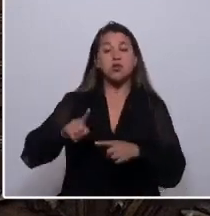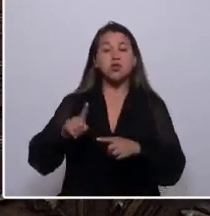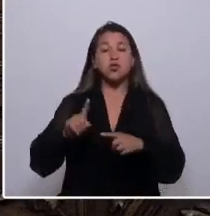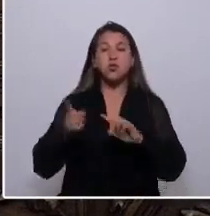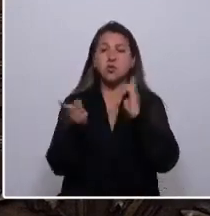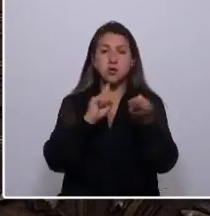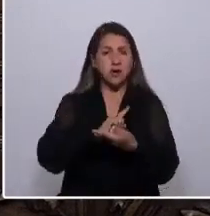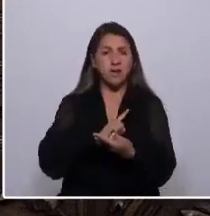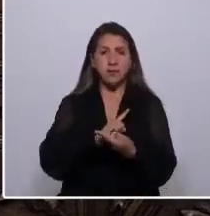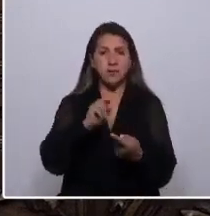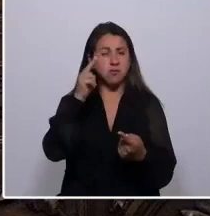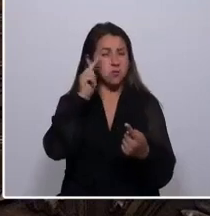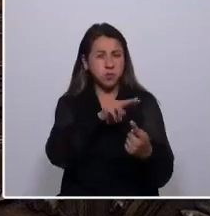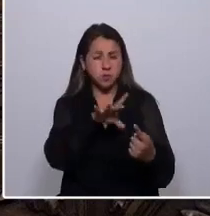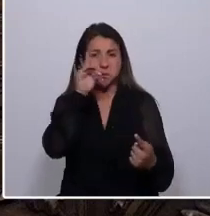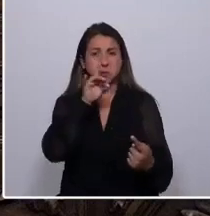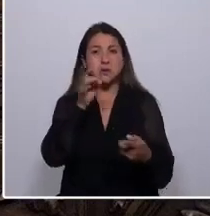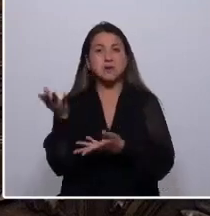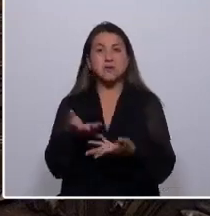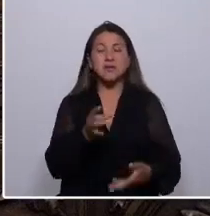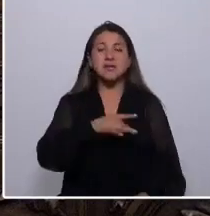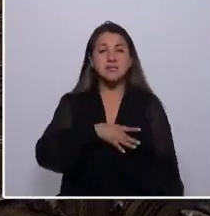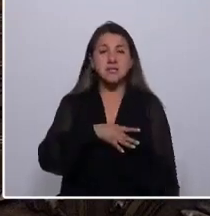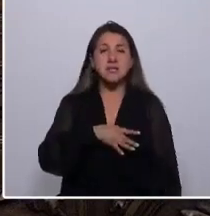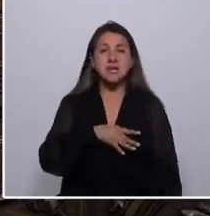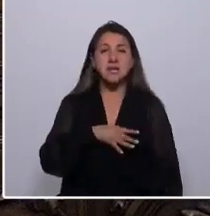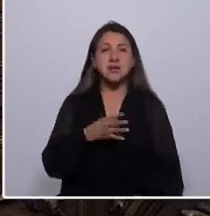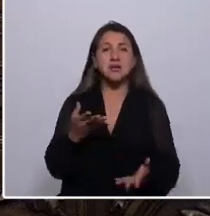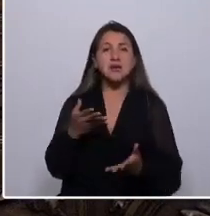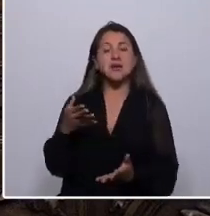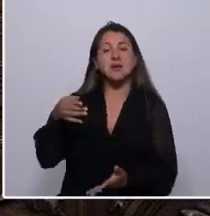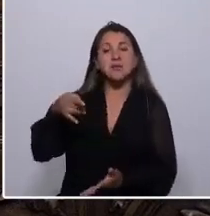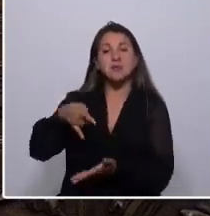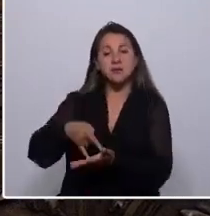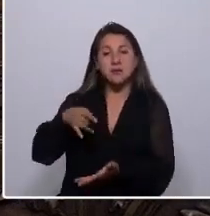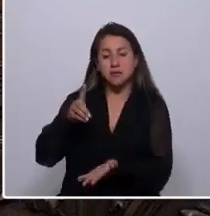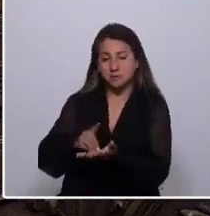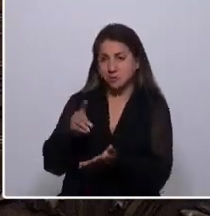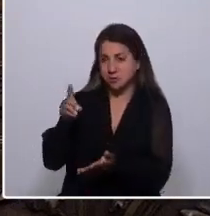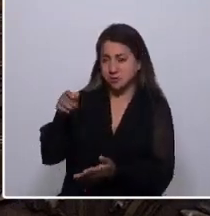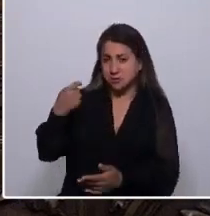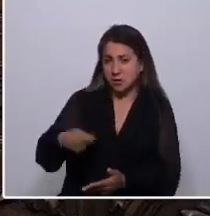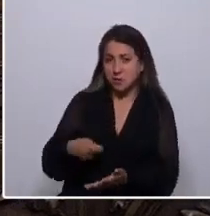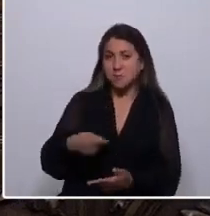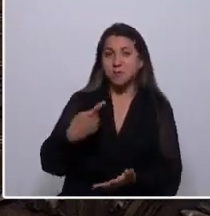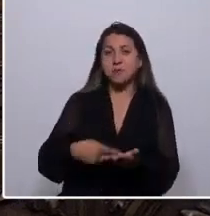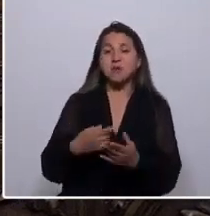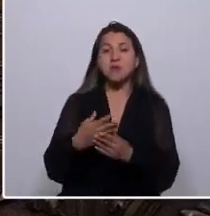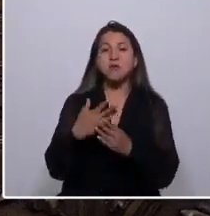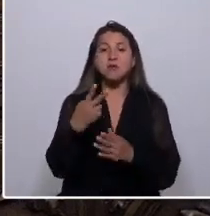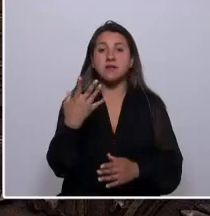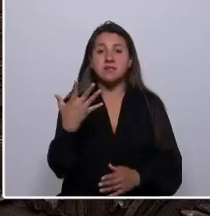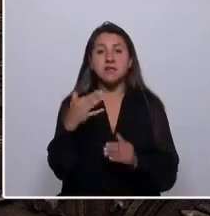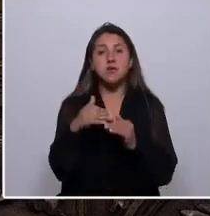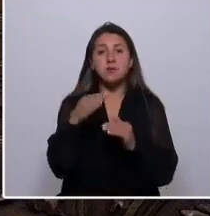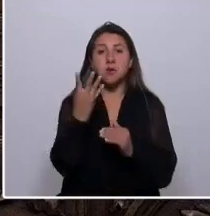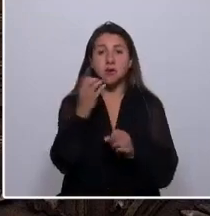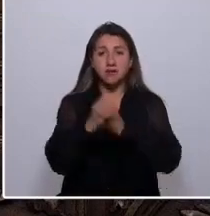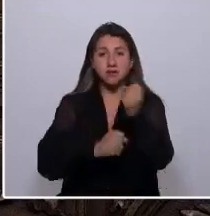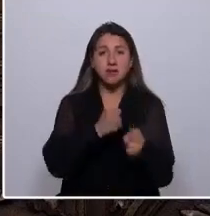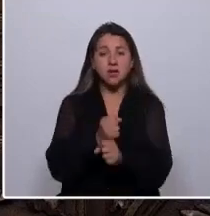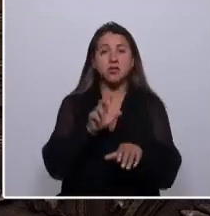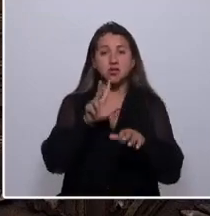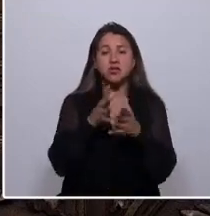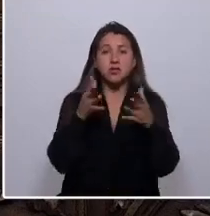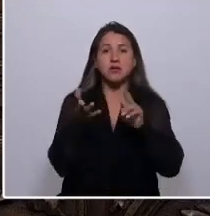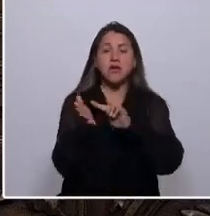gigantesco, que traerá a Chile en la práctica un parlamentarismo. La constitución de 1925 dura más de 40 años, con ocho grandes